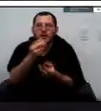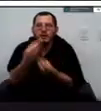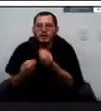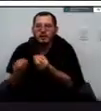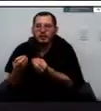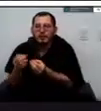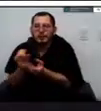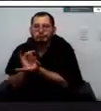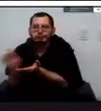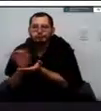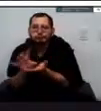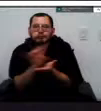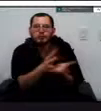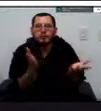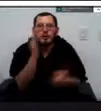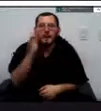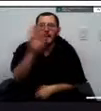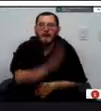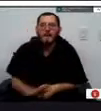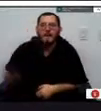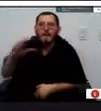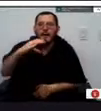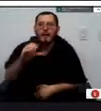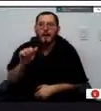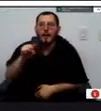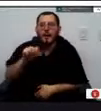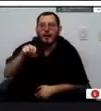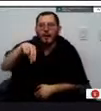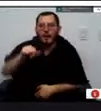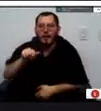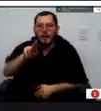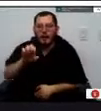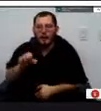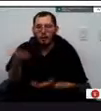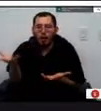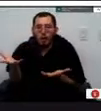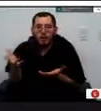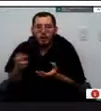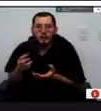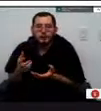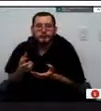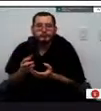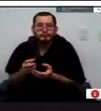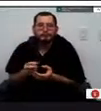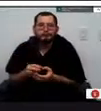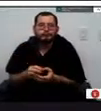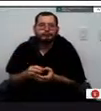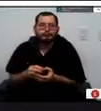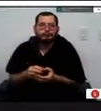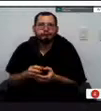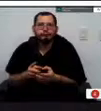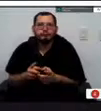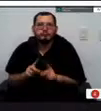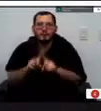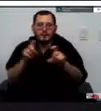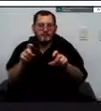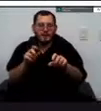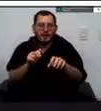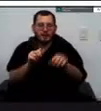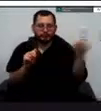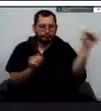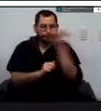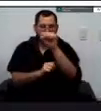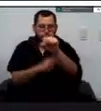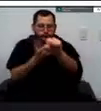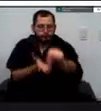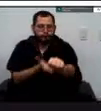entonces agua que se transportó por medio de los carretanques y carretanques que fueron pues suministrados en como dato por la unidad nacional